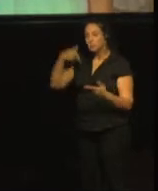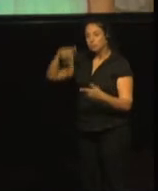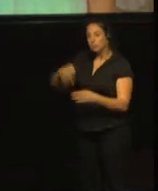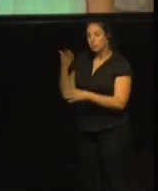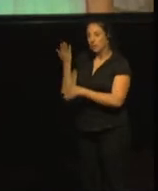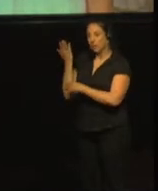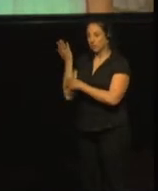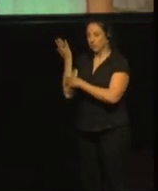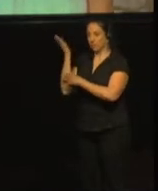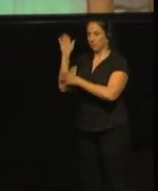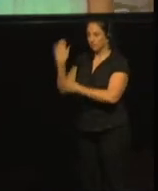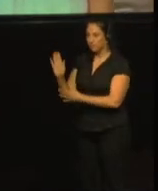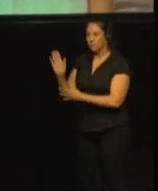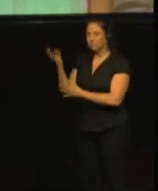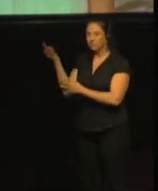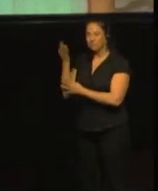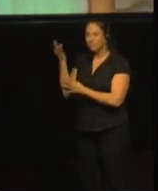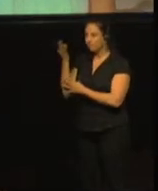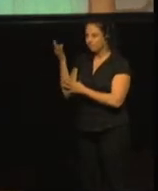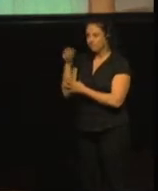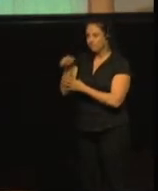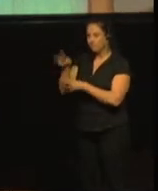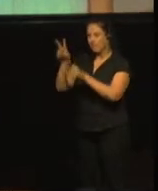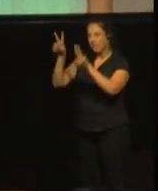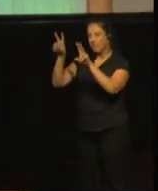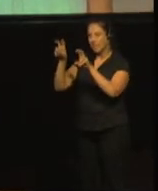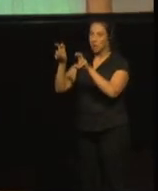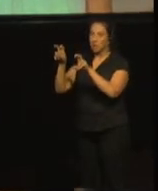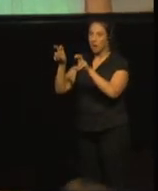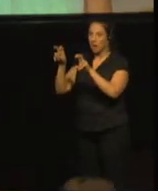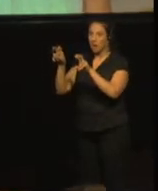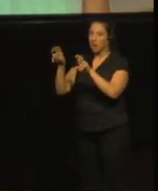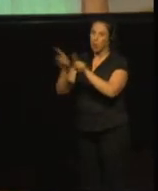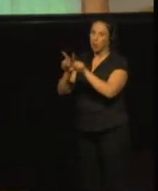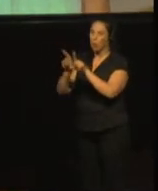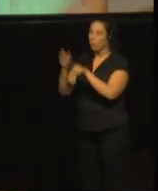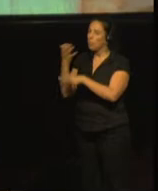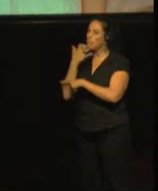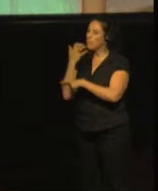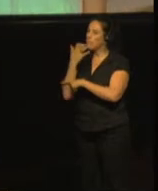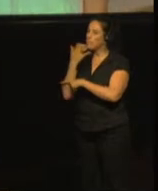Os voy a presentar como ejemplo